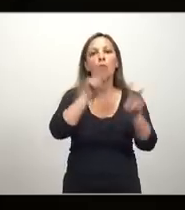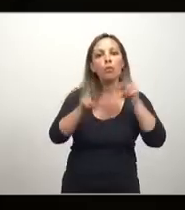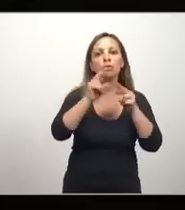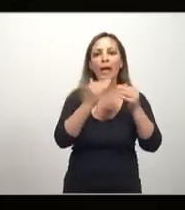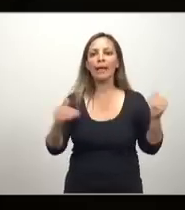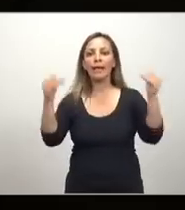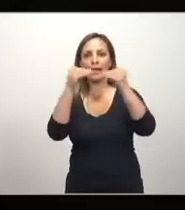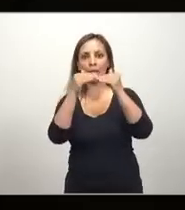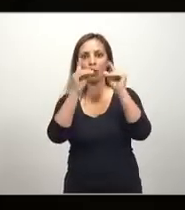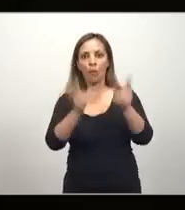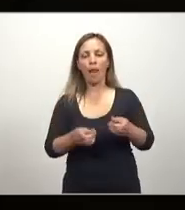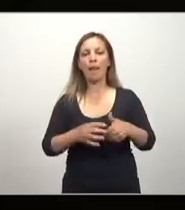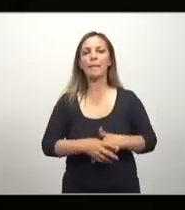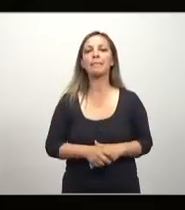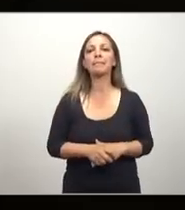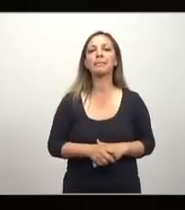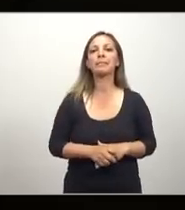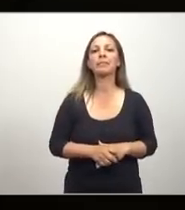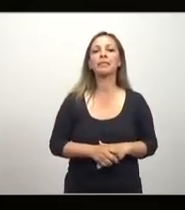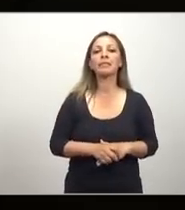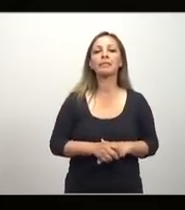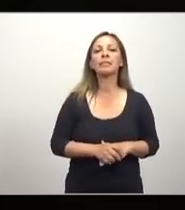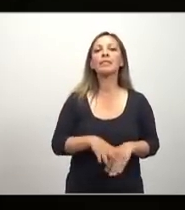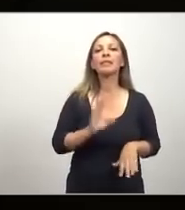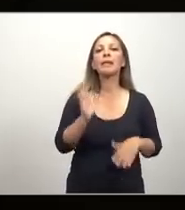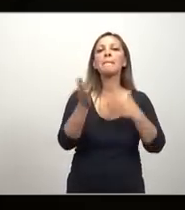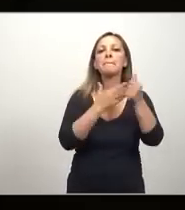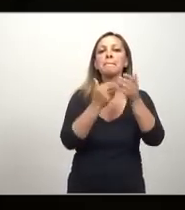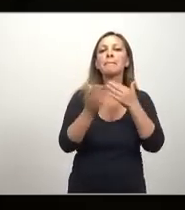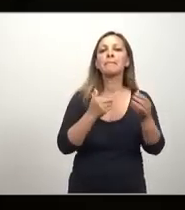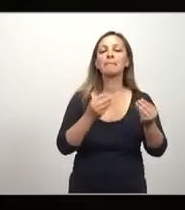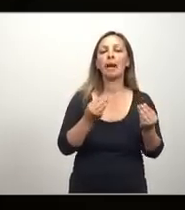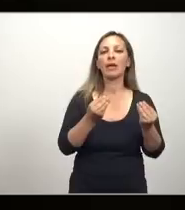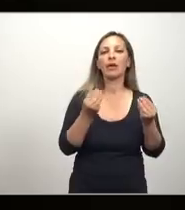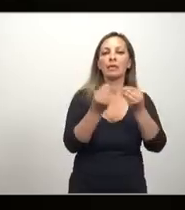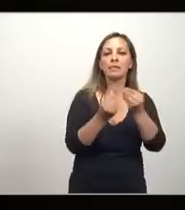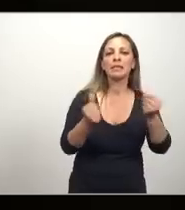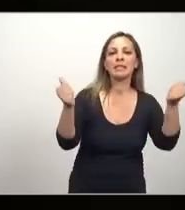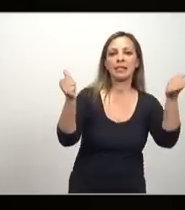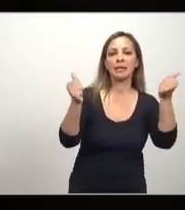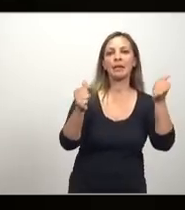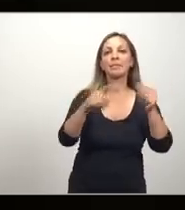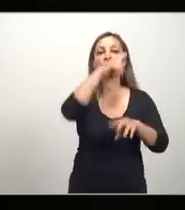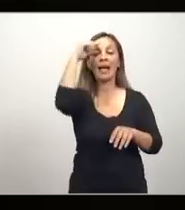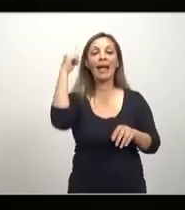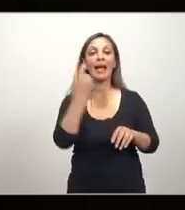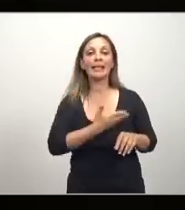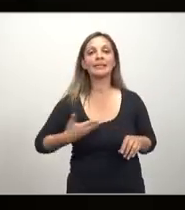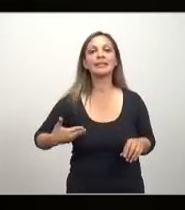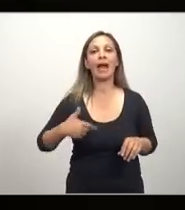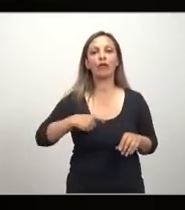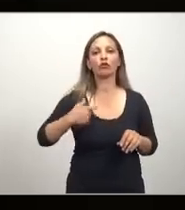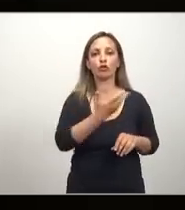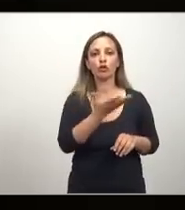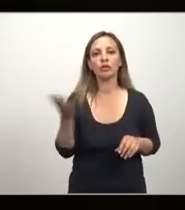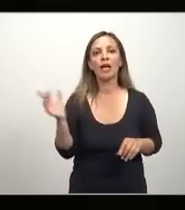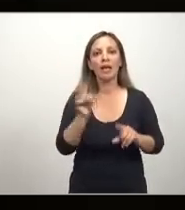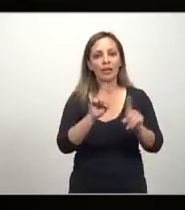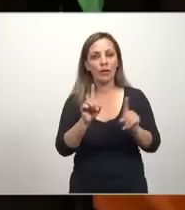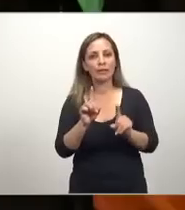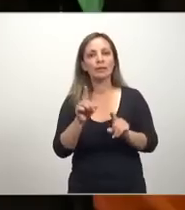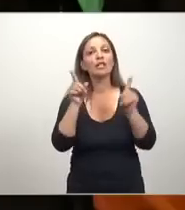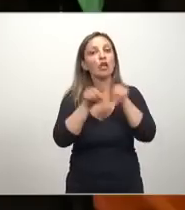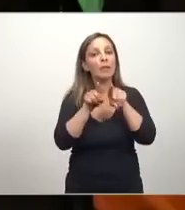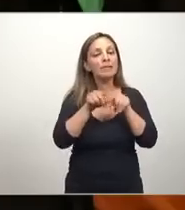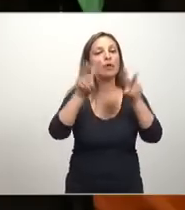en el sentido de Pareto, que es la llamada, la famosa mano invisible. No significa el mejor Estado social como nos quieren hacer creer, sino tan solo con el